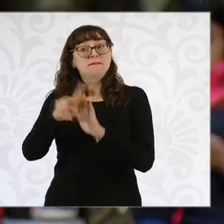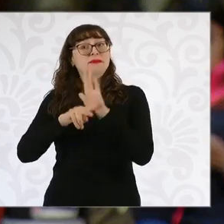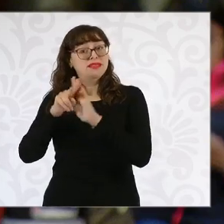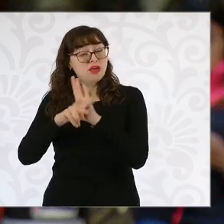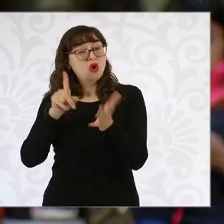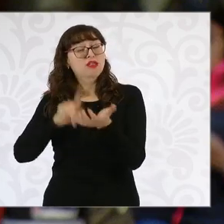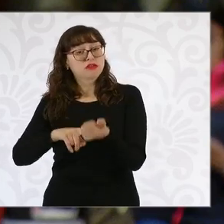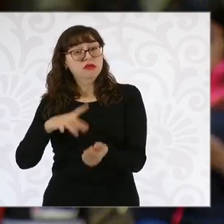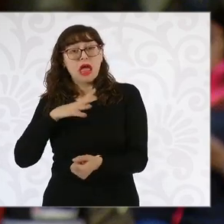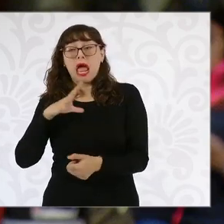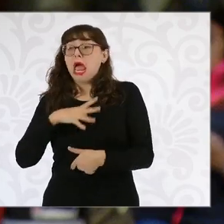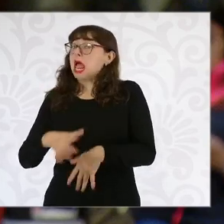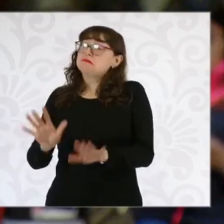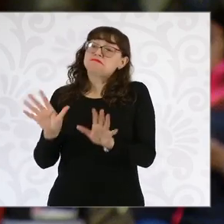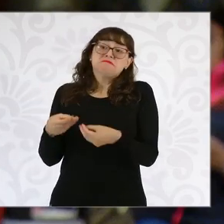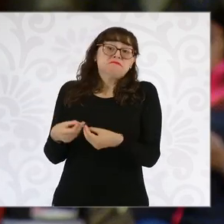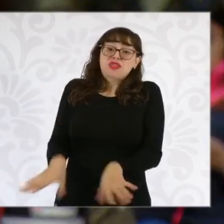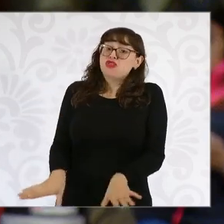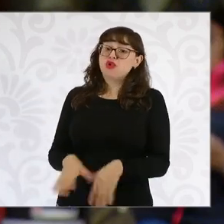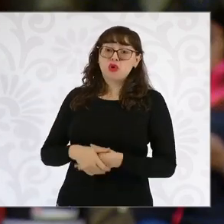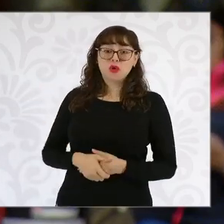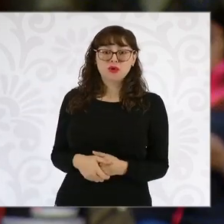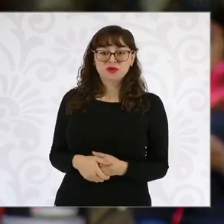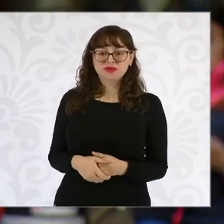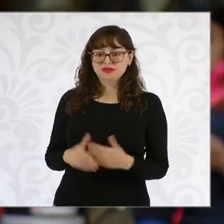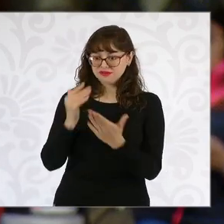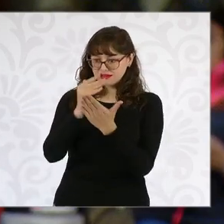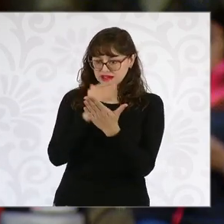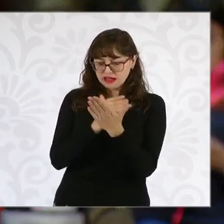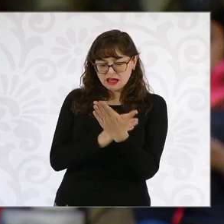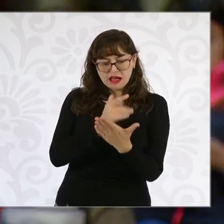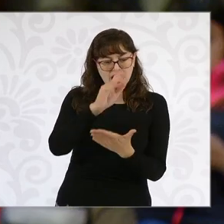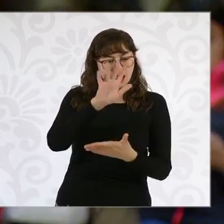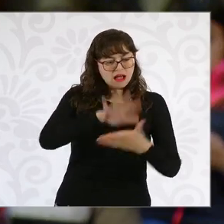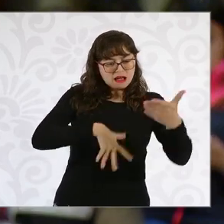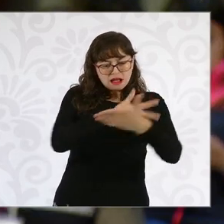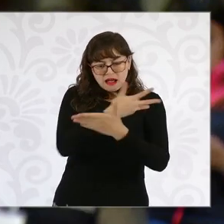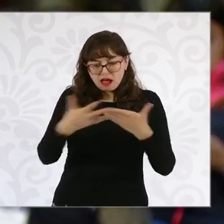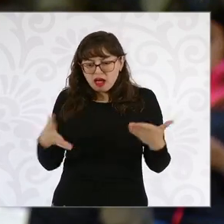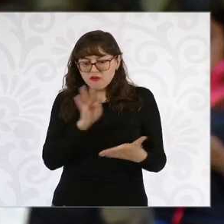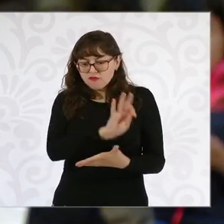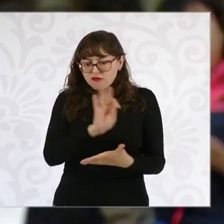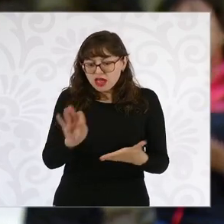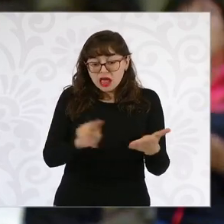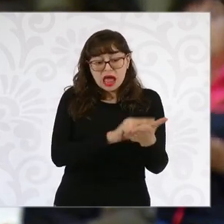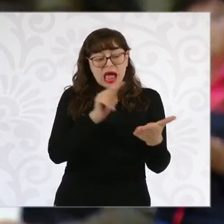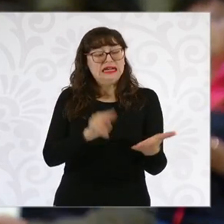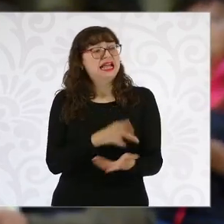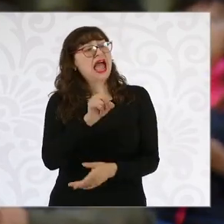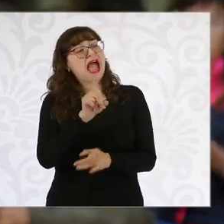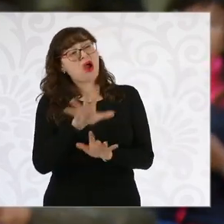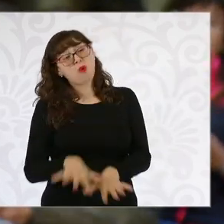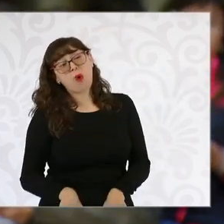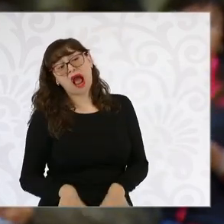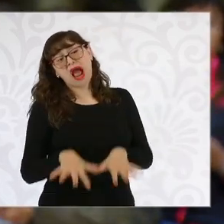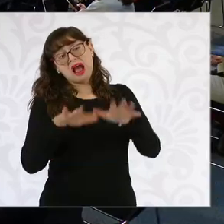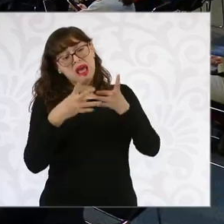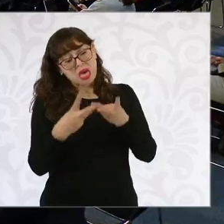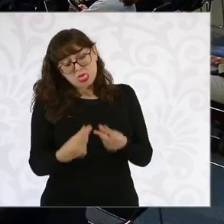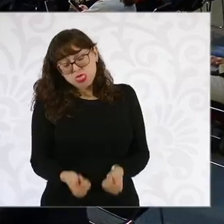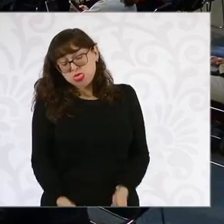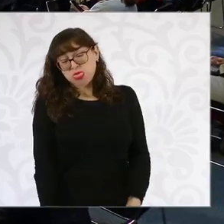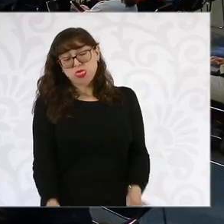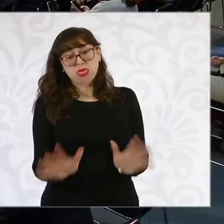o que quedaron obsoletos, bitácoras de policías que supuestamente se perdieron en una inundación, es decir, una serie de